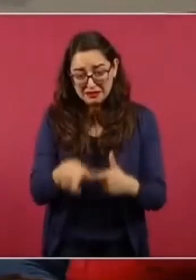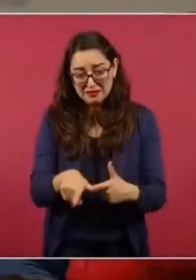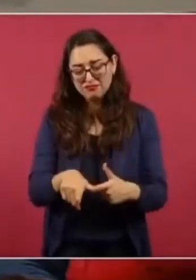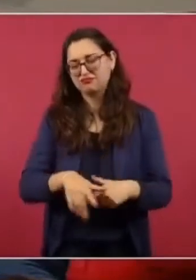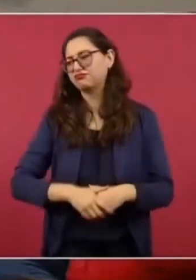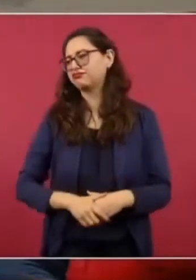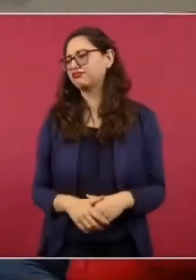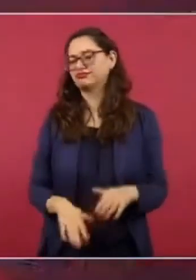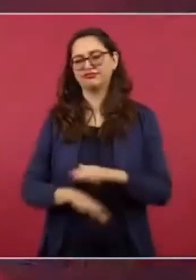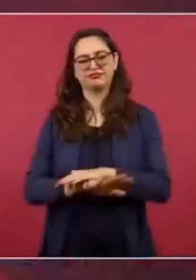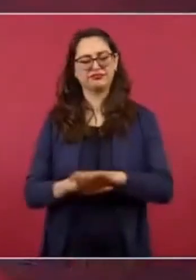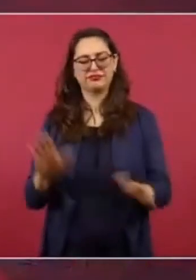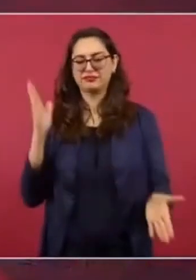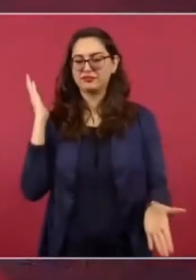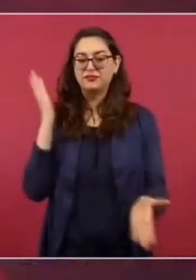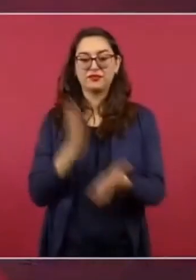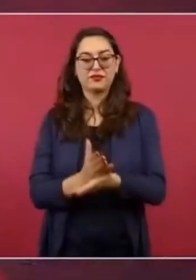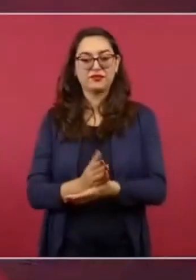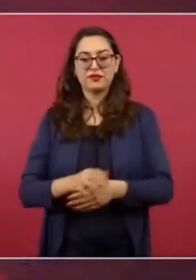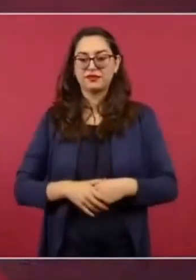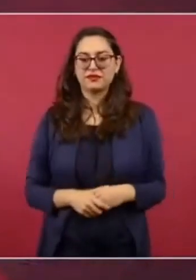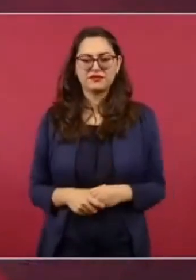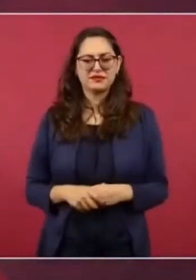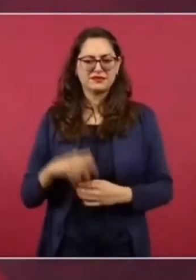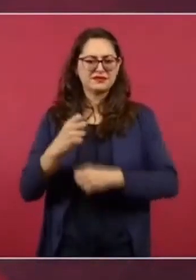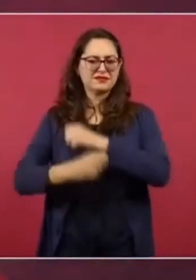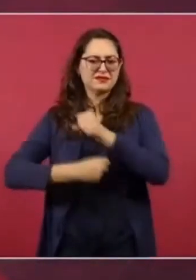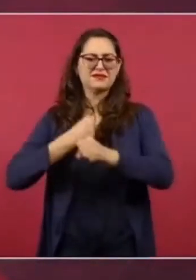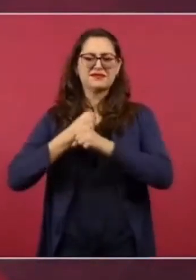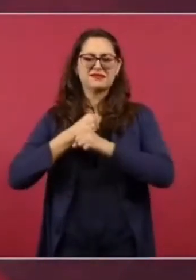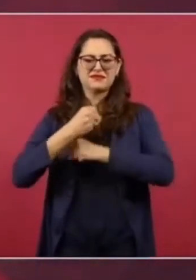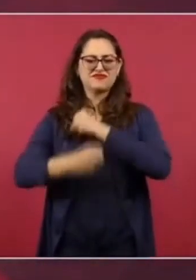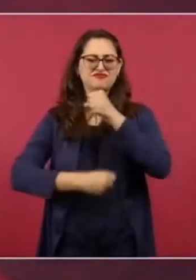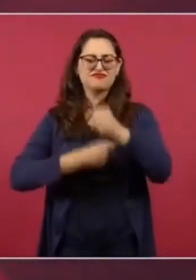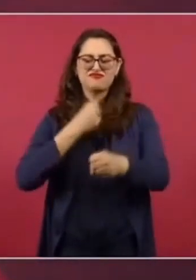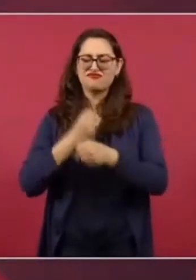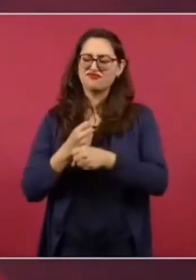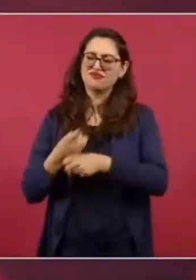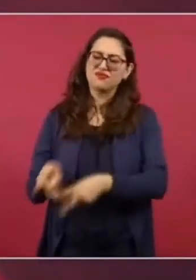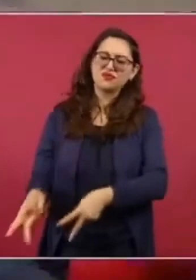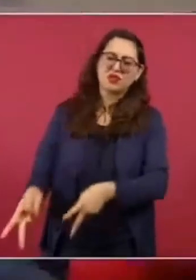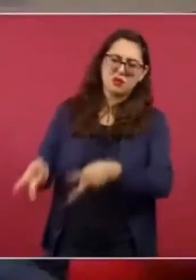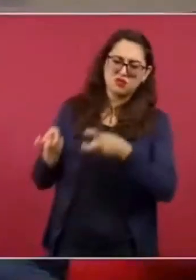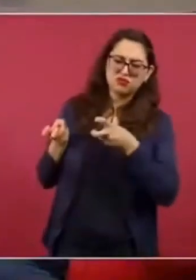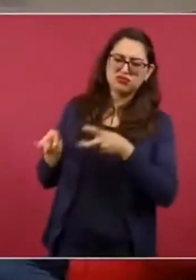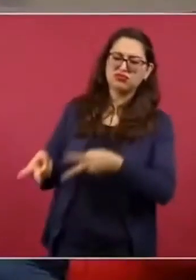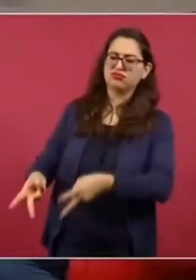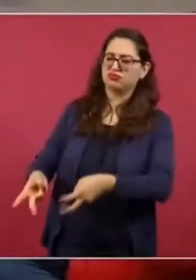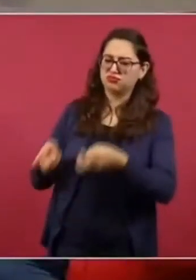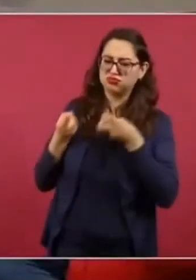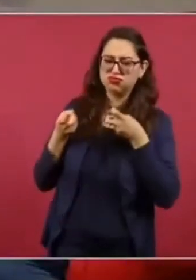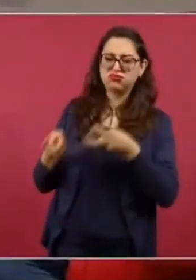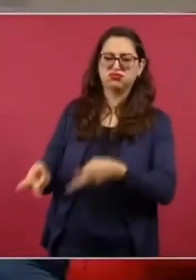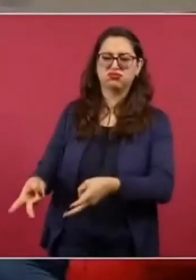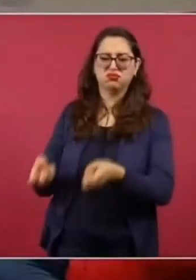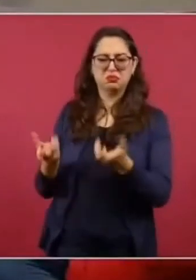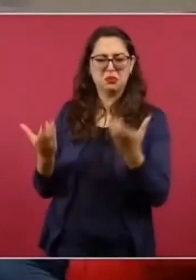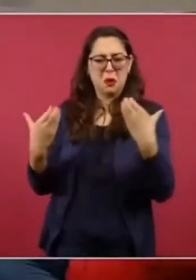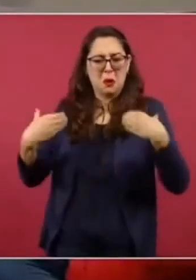a robar a manos llenas